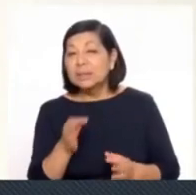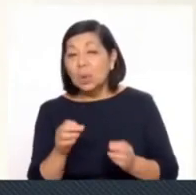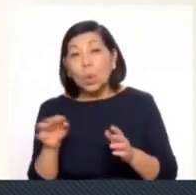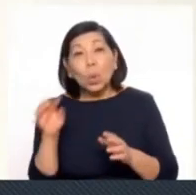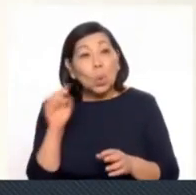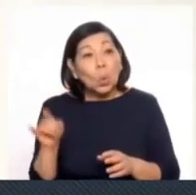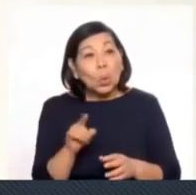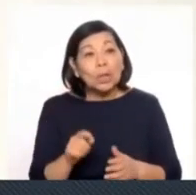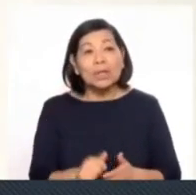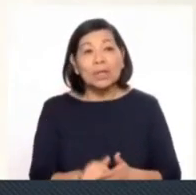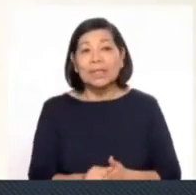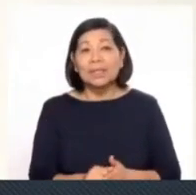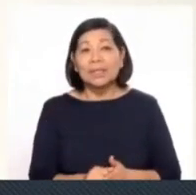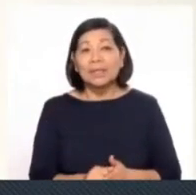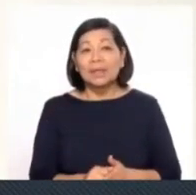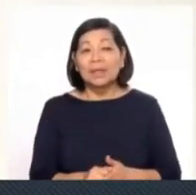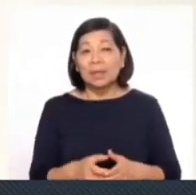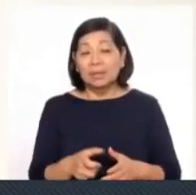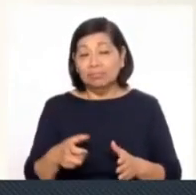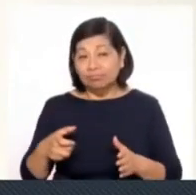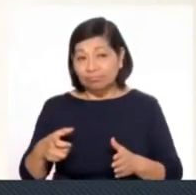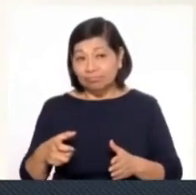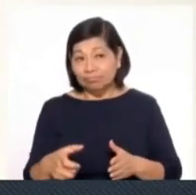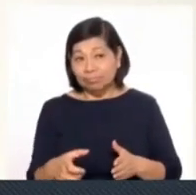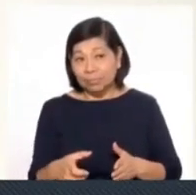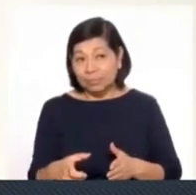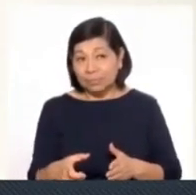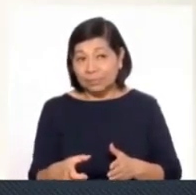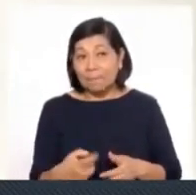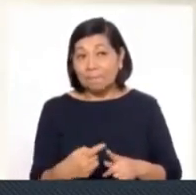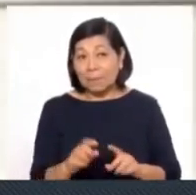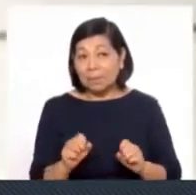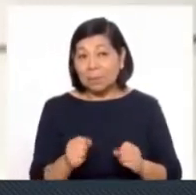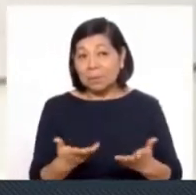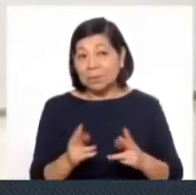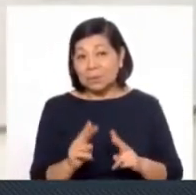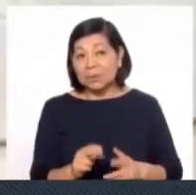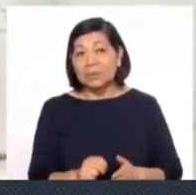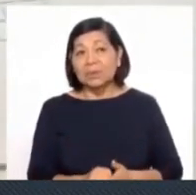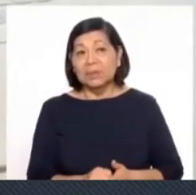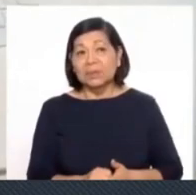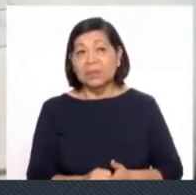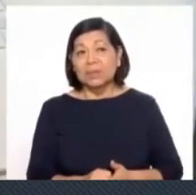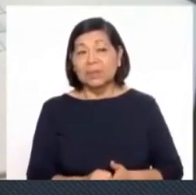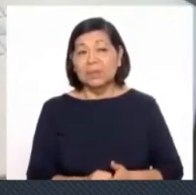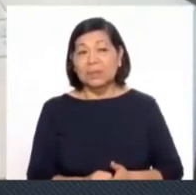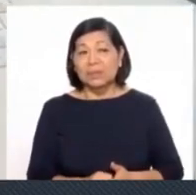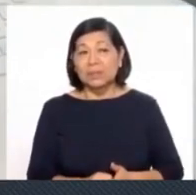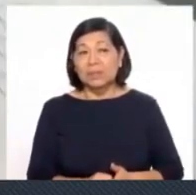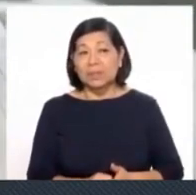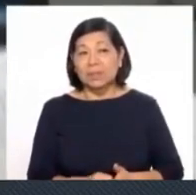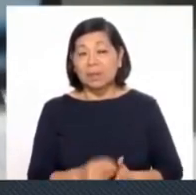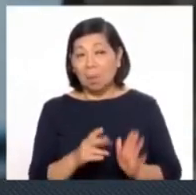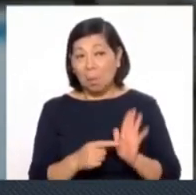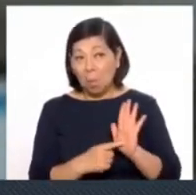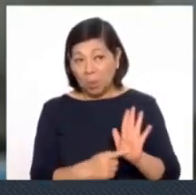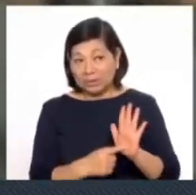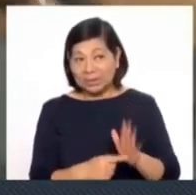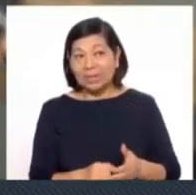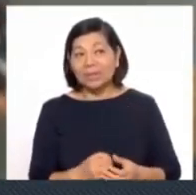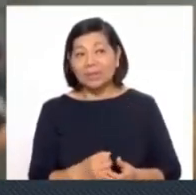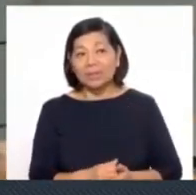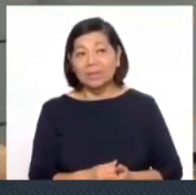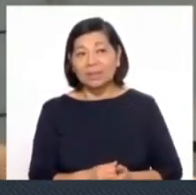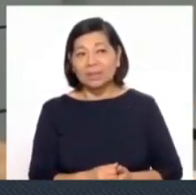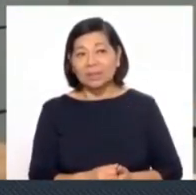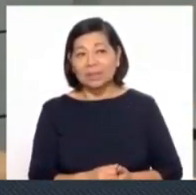sensor, y por último, una tarjeta Arduino Uno que contiene la programación que podemos observar aquí. Procederé a hacer una demostración de cómo